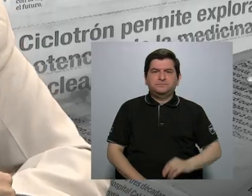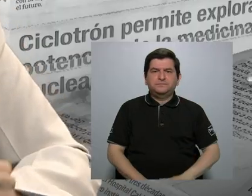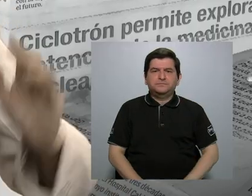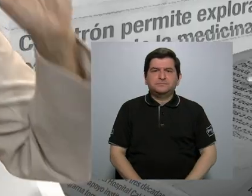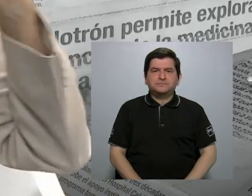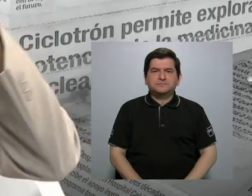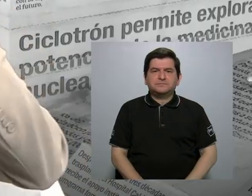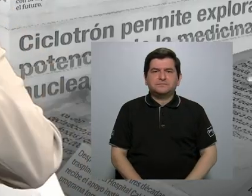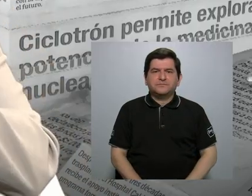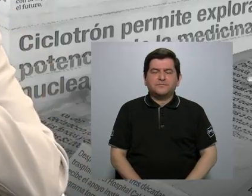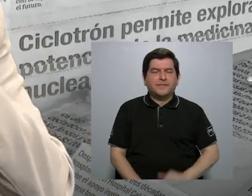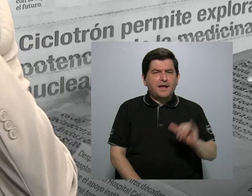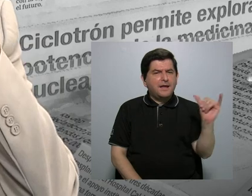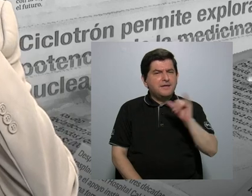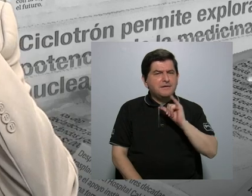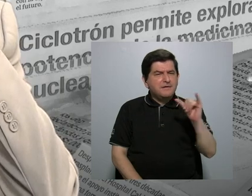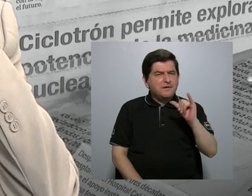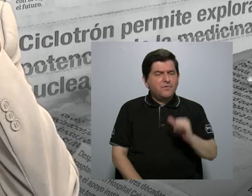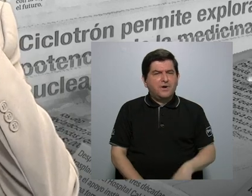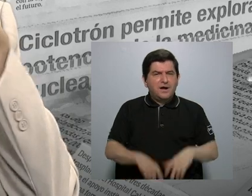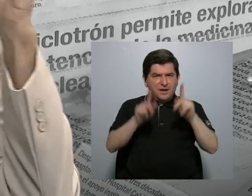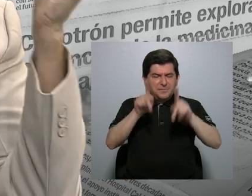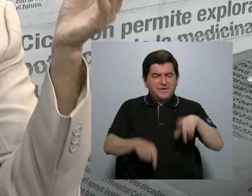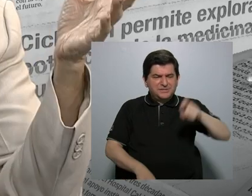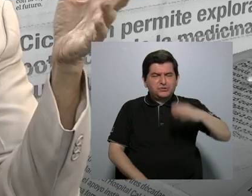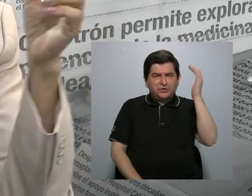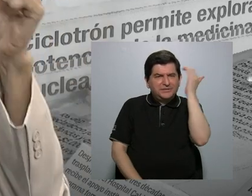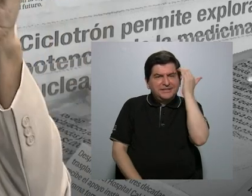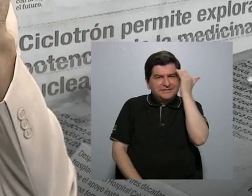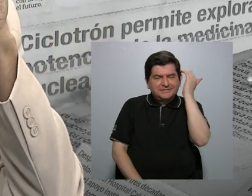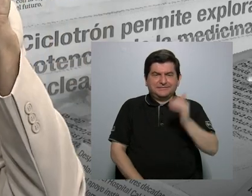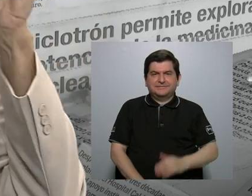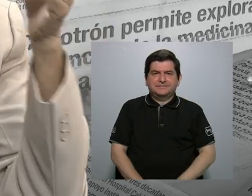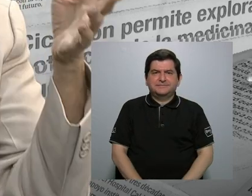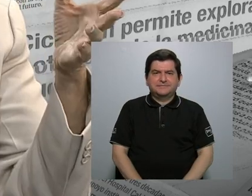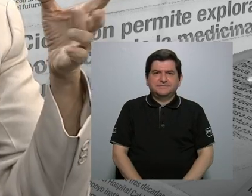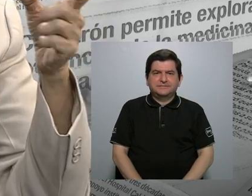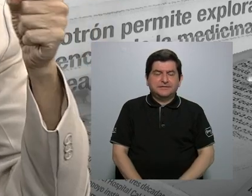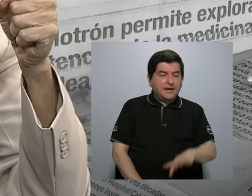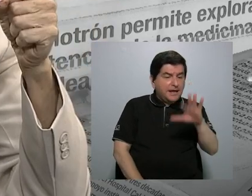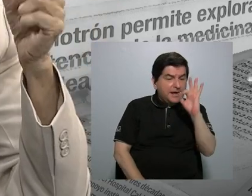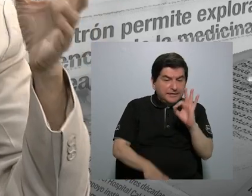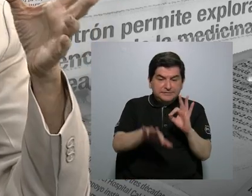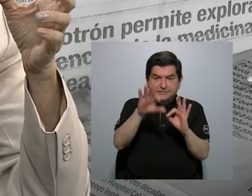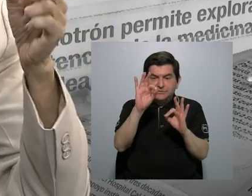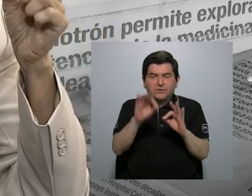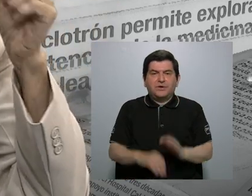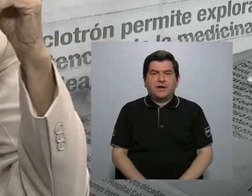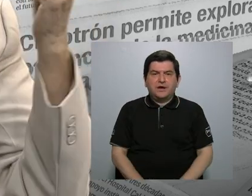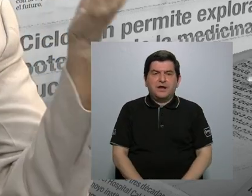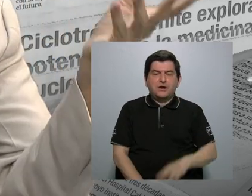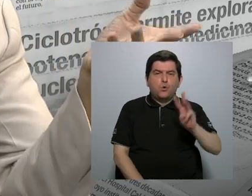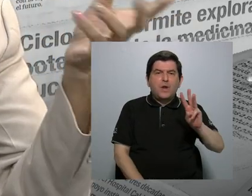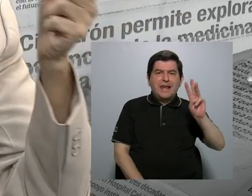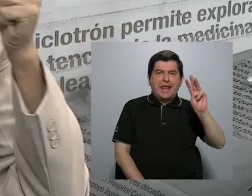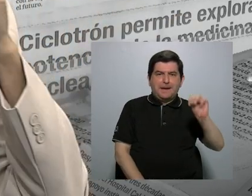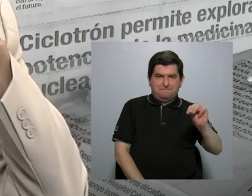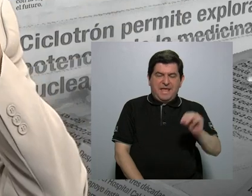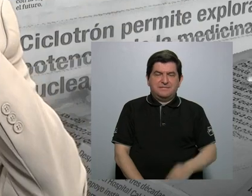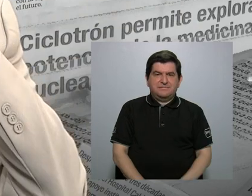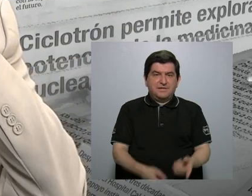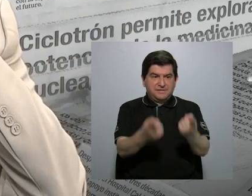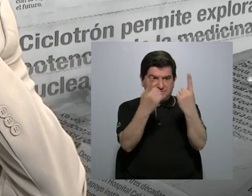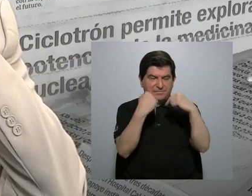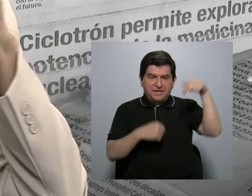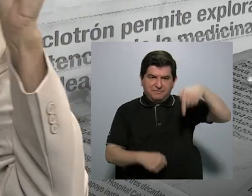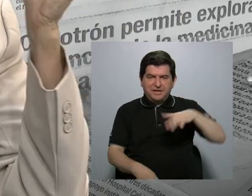Una de las cosas también que el público debería saber es que la escogencia de William Méndez para que viniera